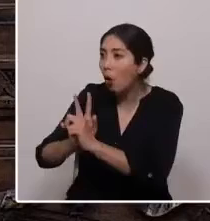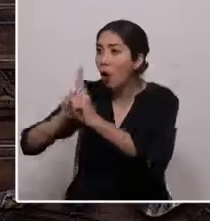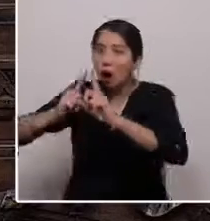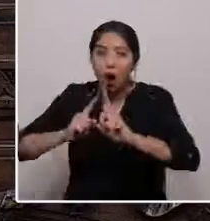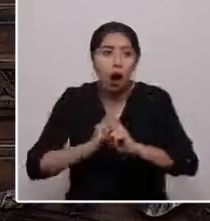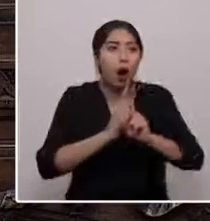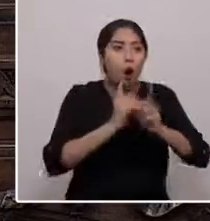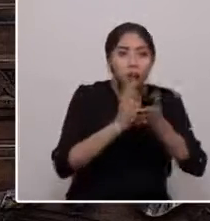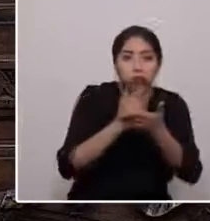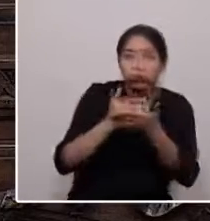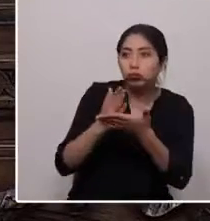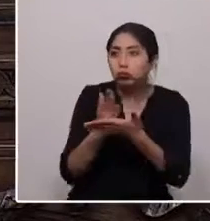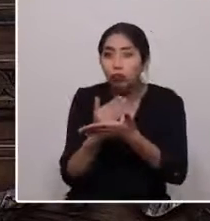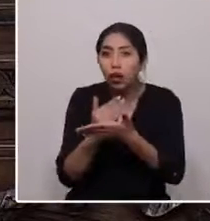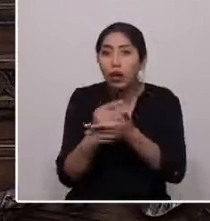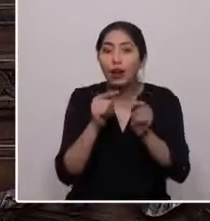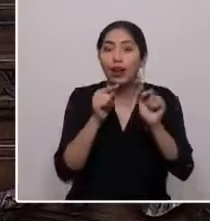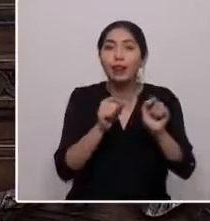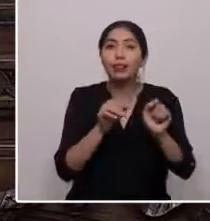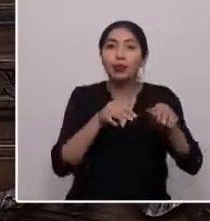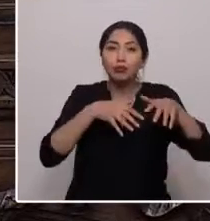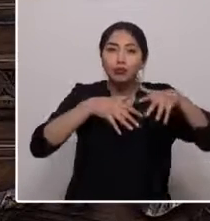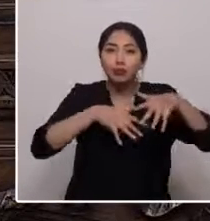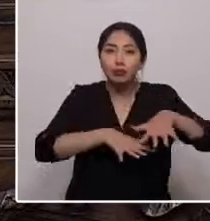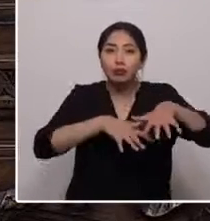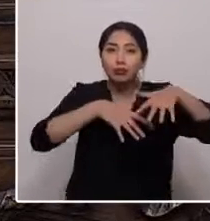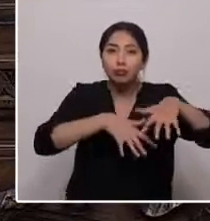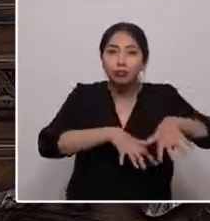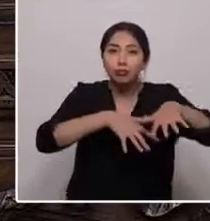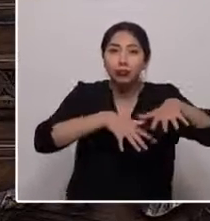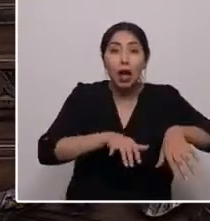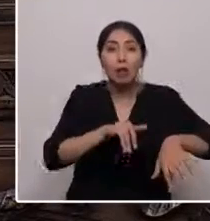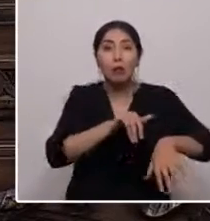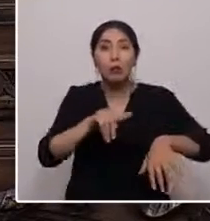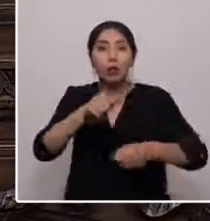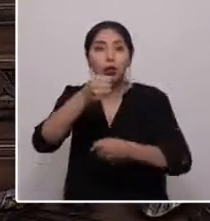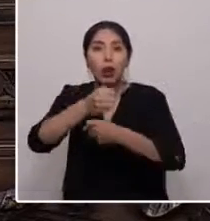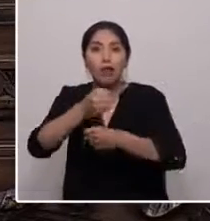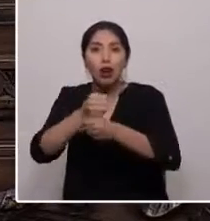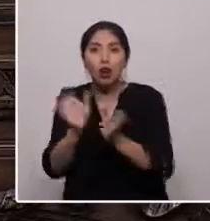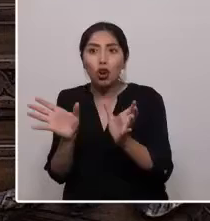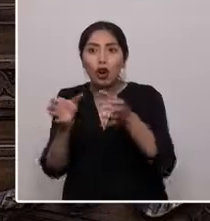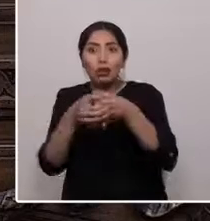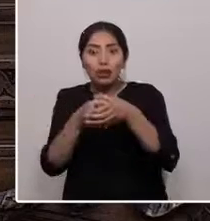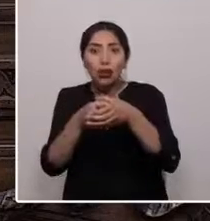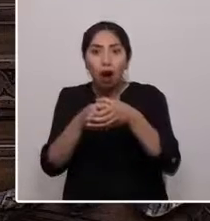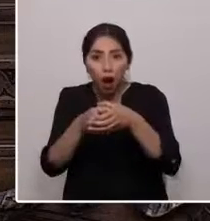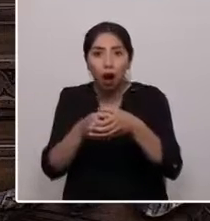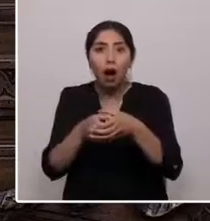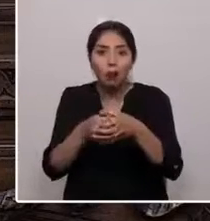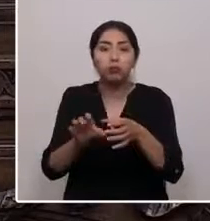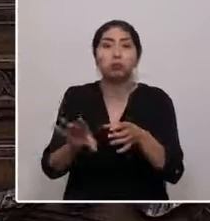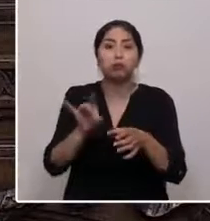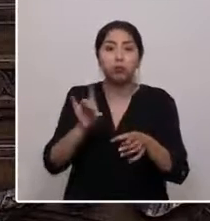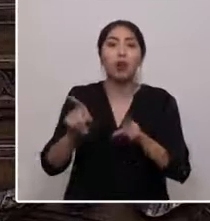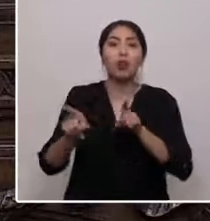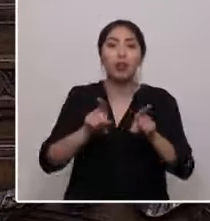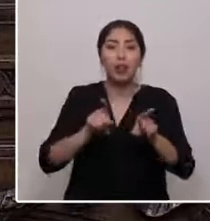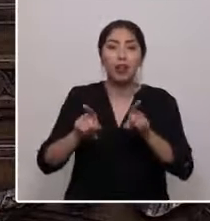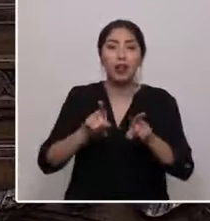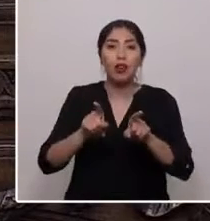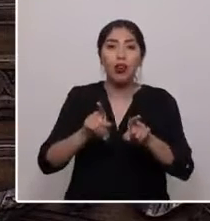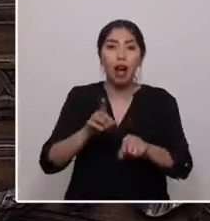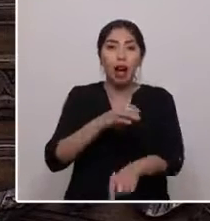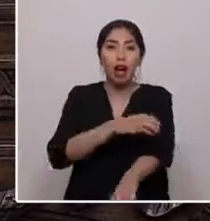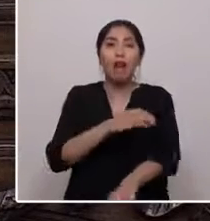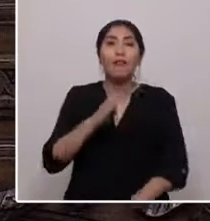partir de aquella mágica confluencia y del posterior trabajo colectivo, se constituyó nuestra coordinadora Nahualbuta Bio Bio. Ella me trajo